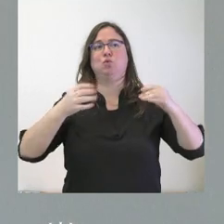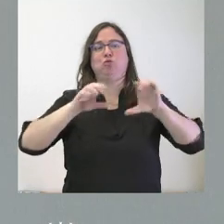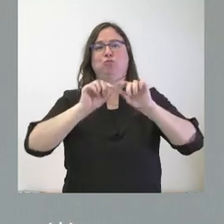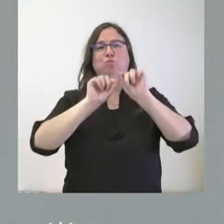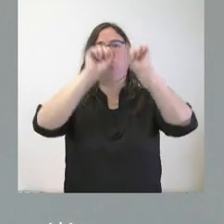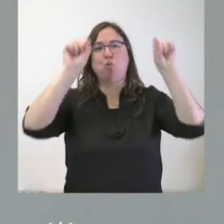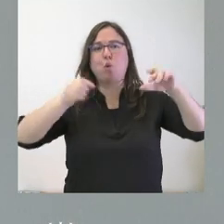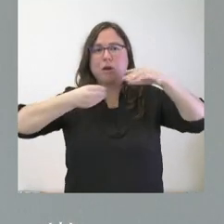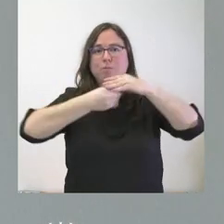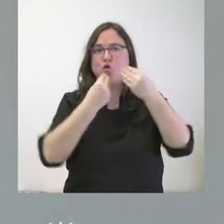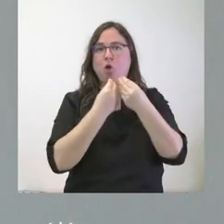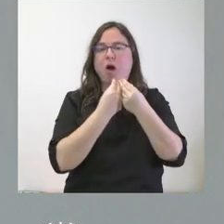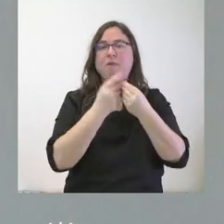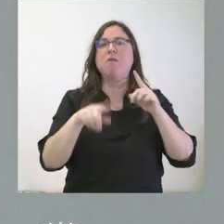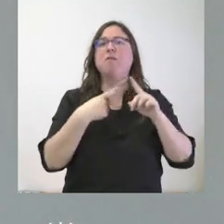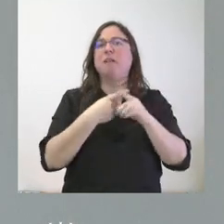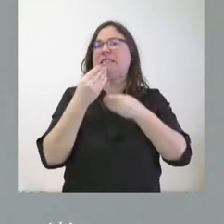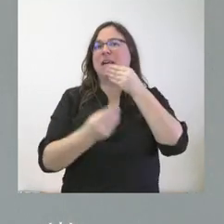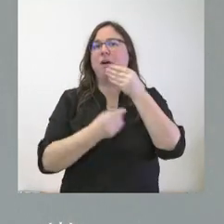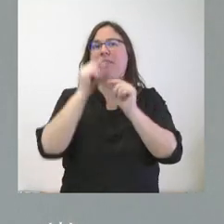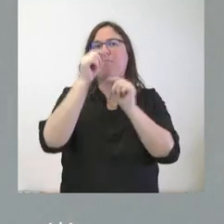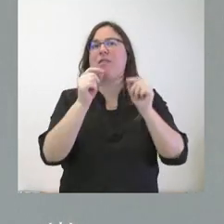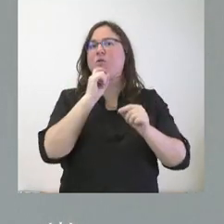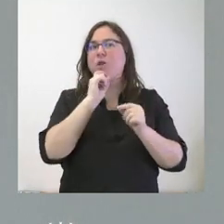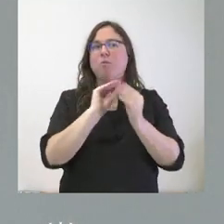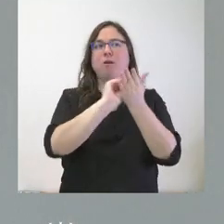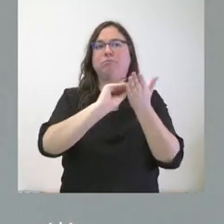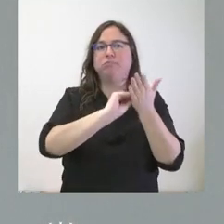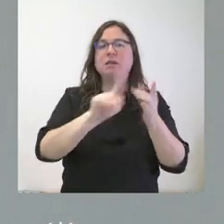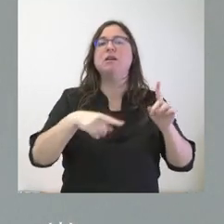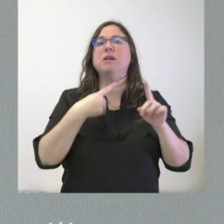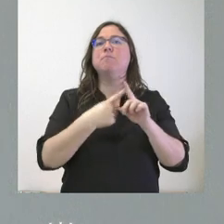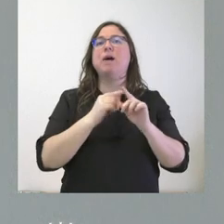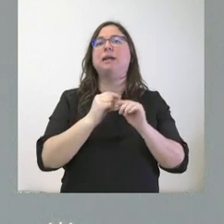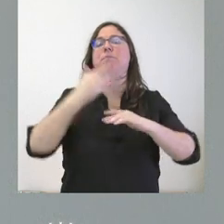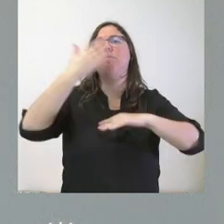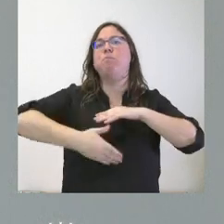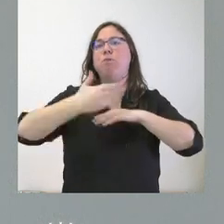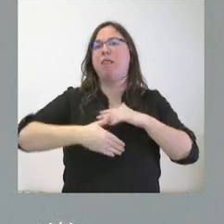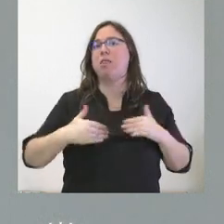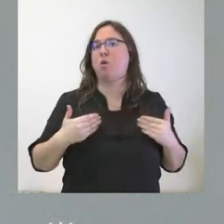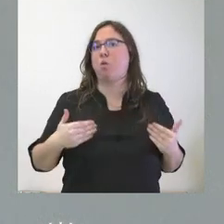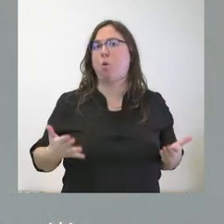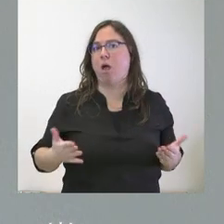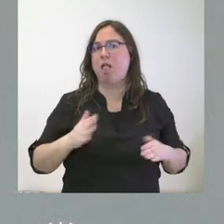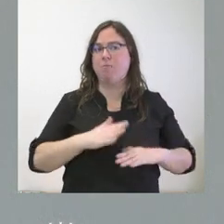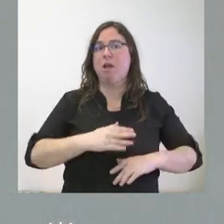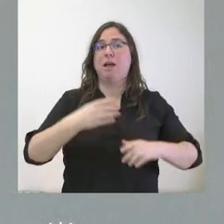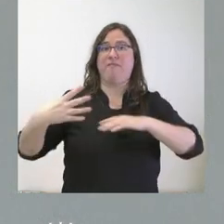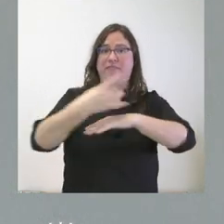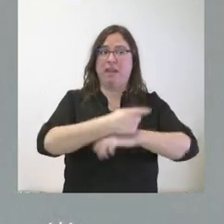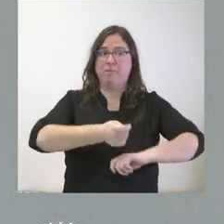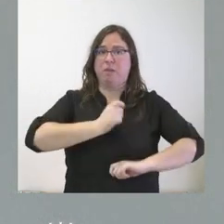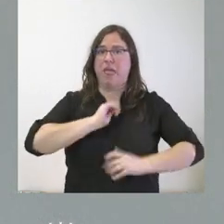hacer el Ministerio para resolver ese error y qué plazo estima para que estas unidades lleguen a nuestra comunidad autónoma. Son preguntas que